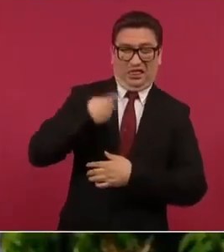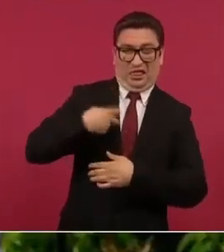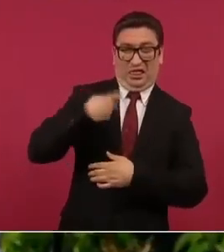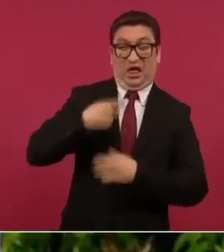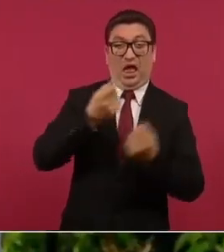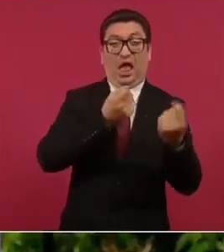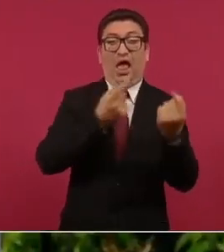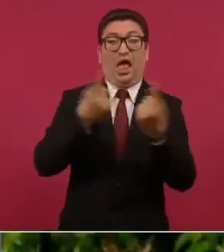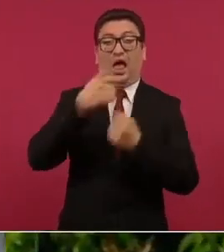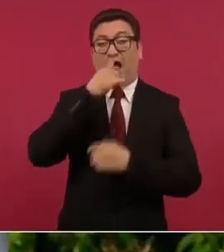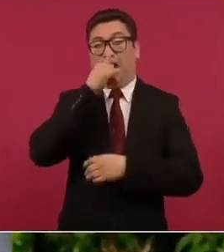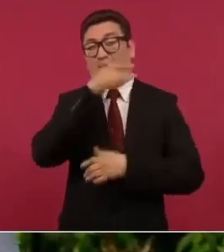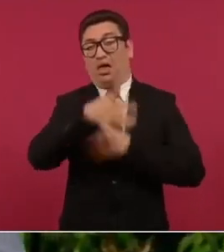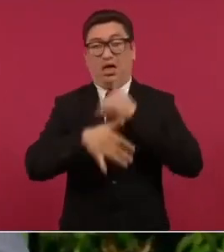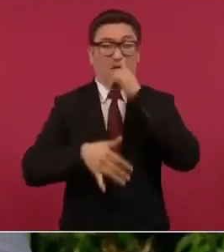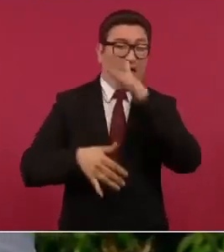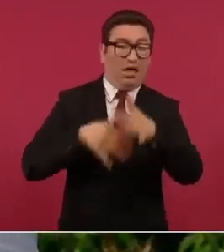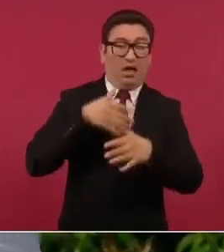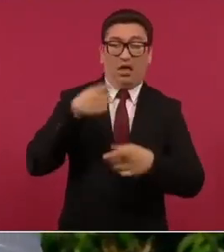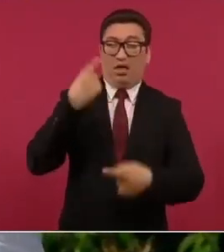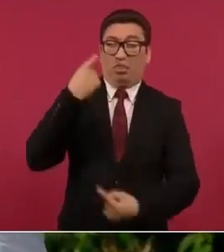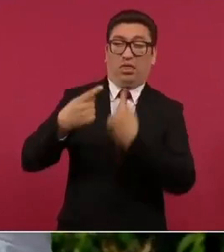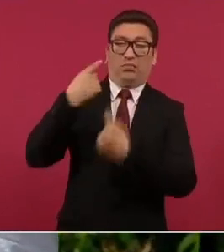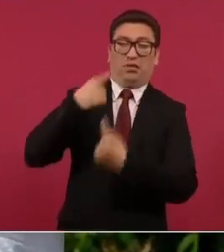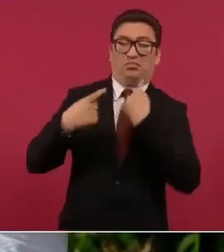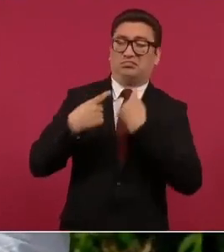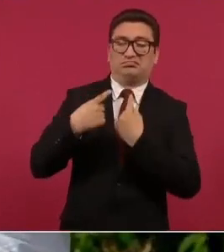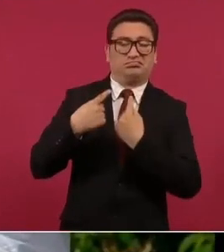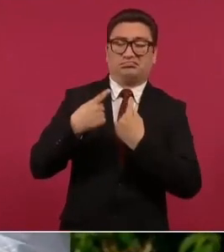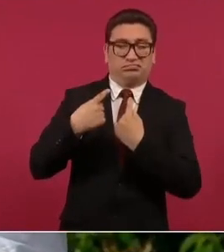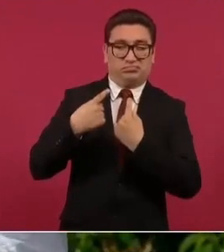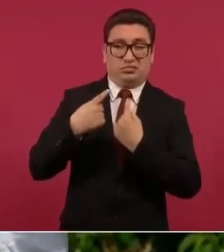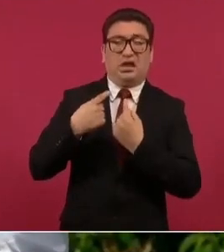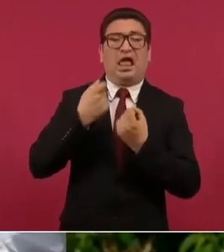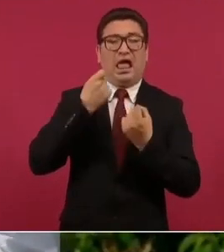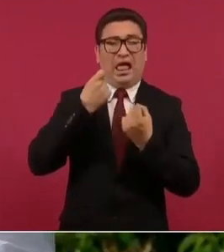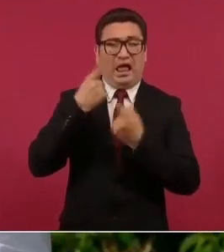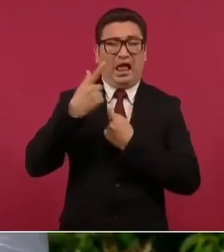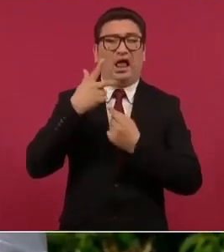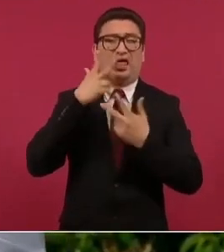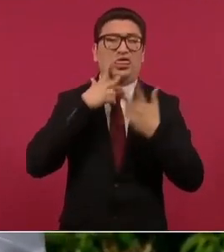insultos hasta la calumnia